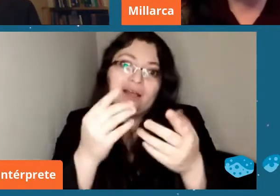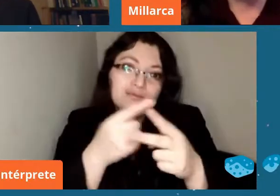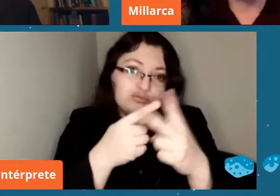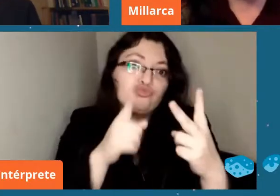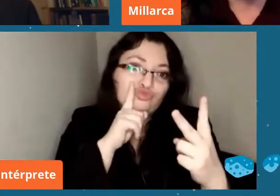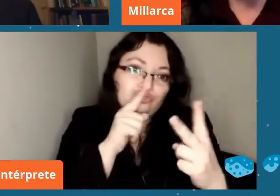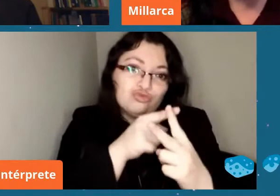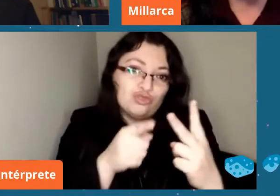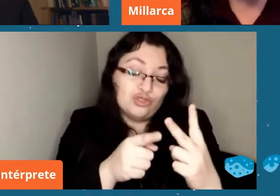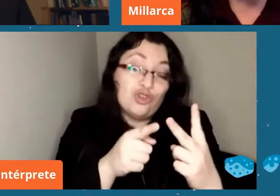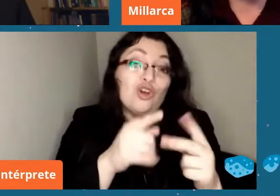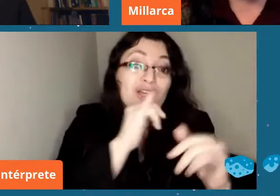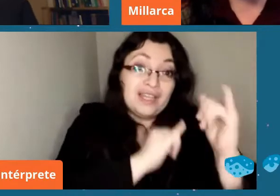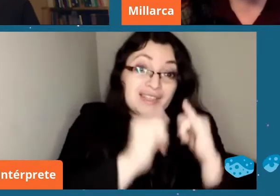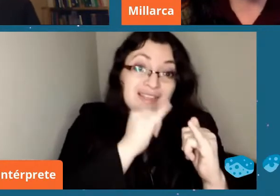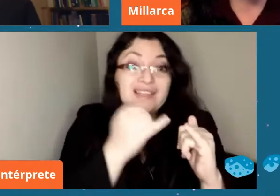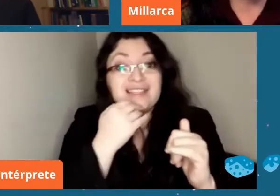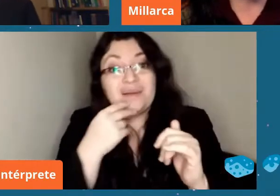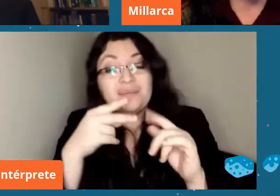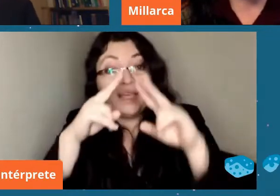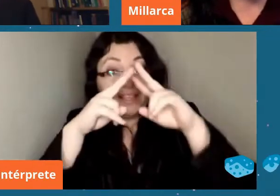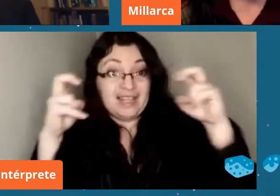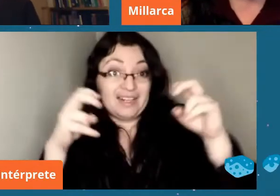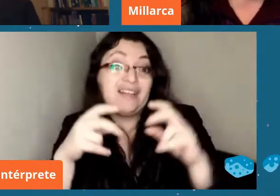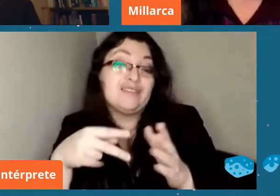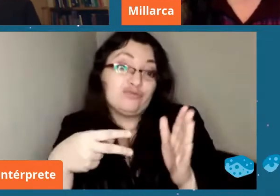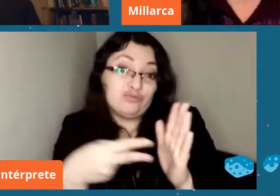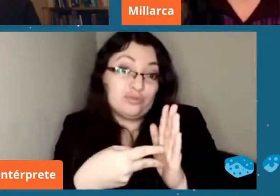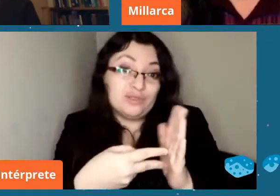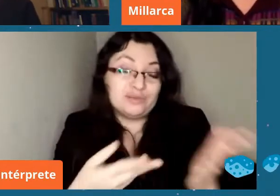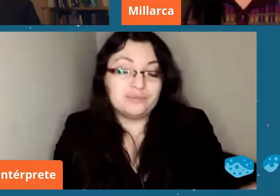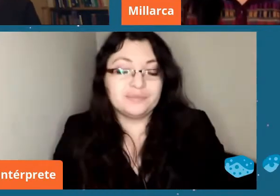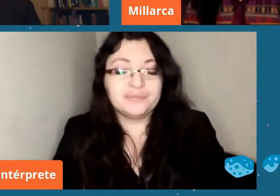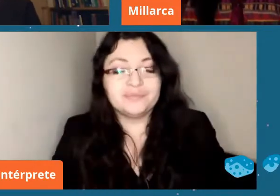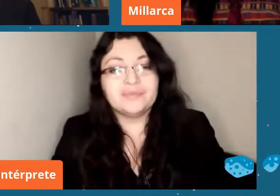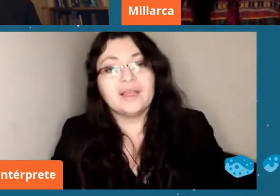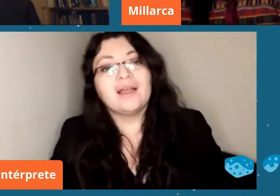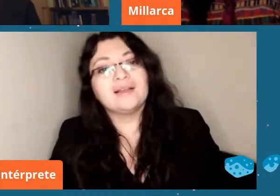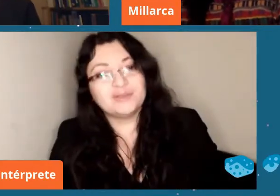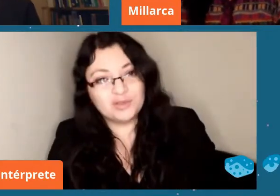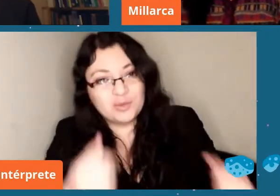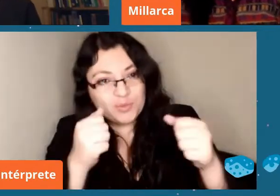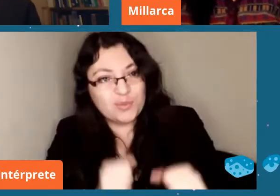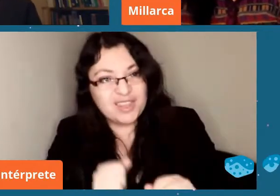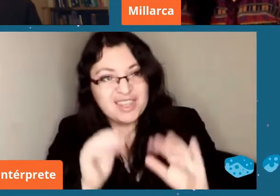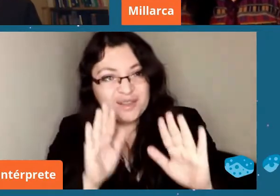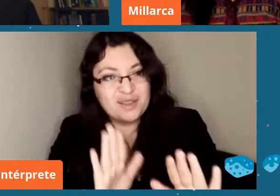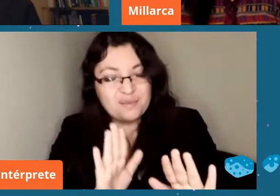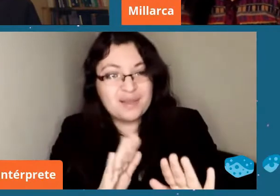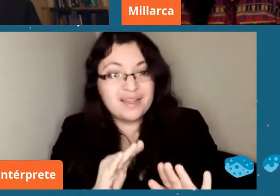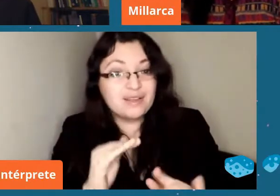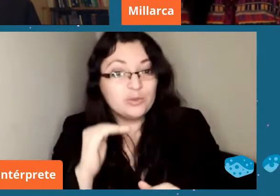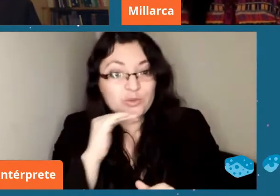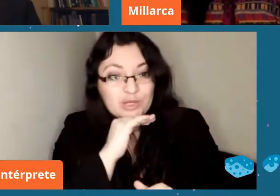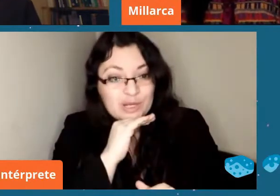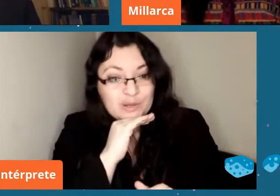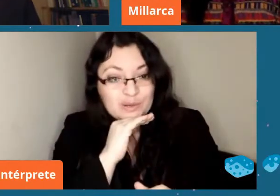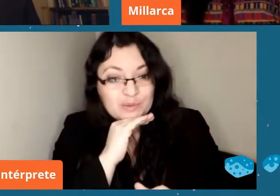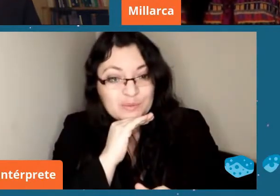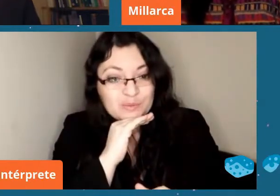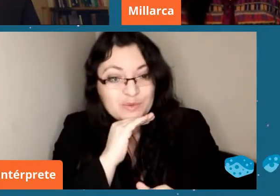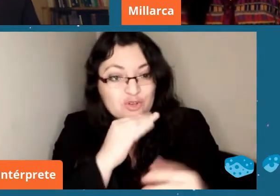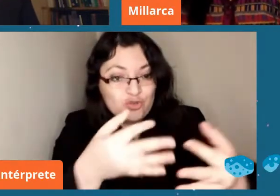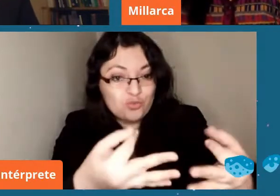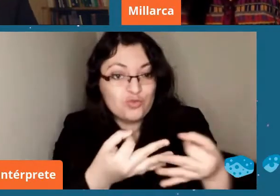electricidad perfecto entonces podemos esperar pronto los primeros resultados o al